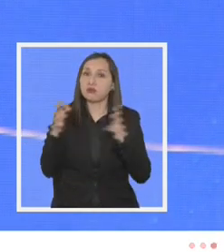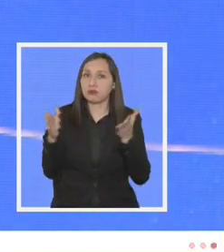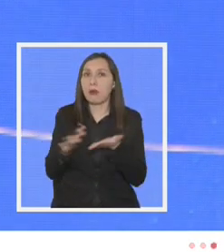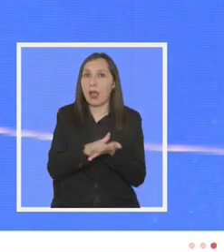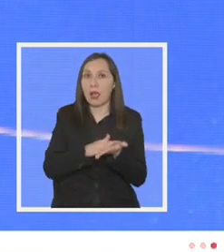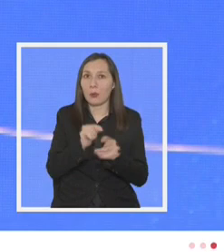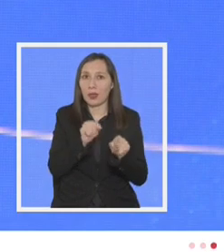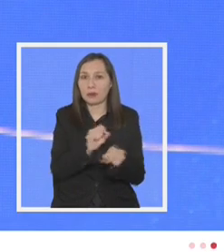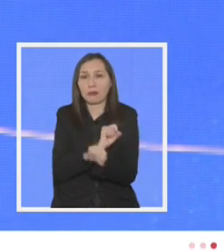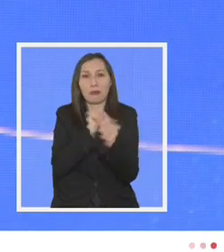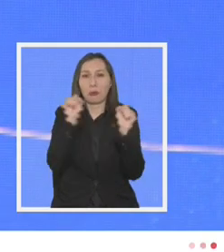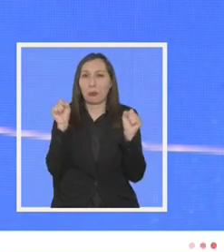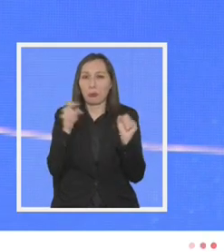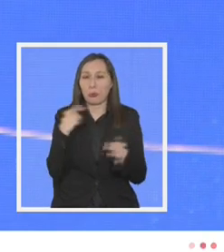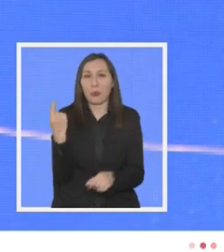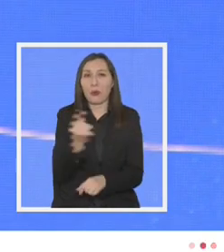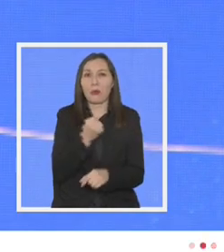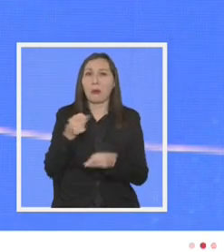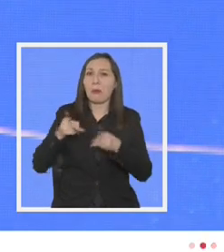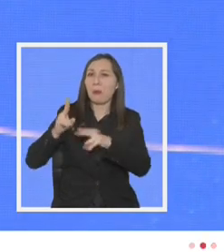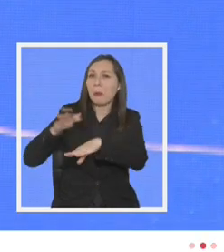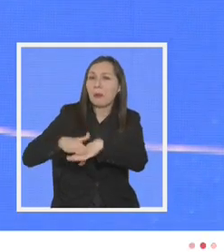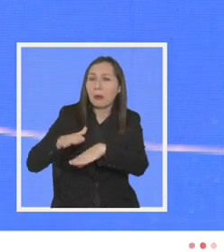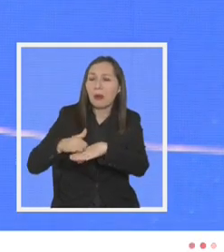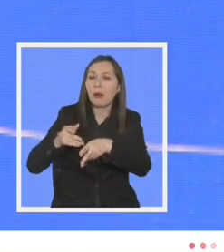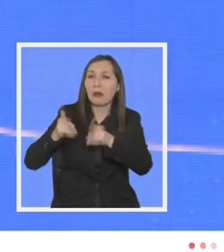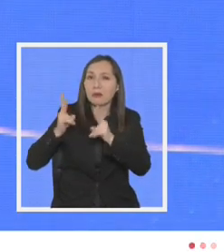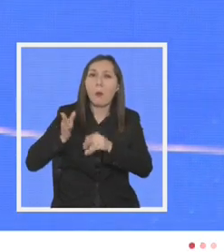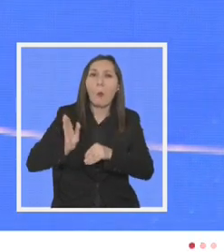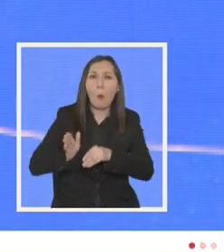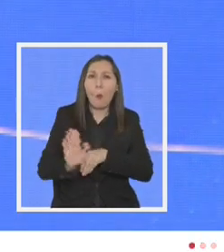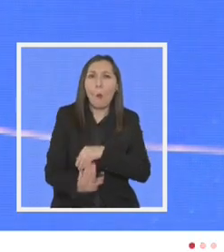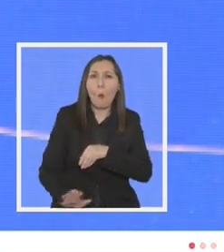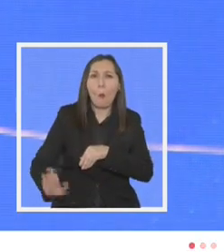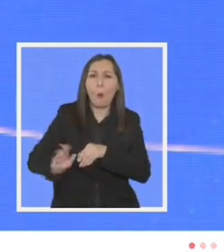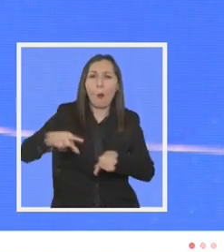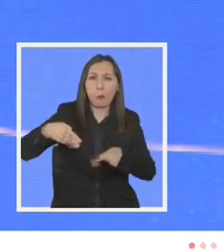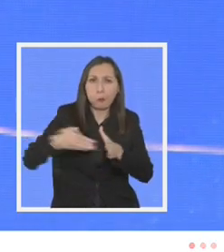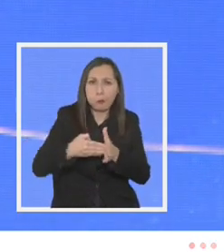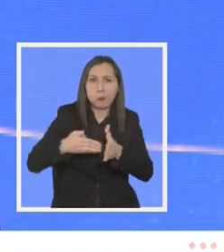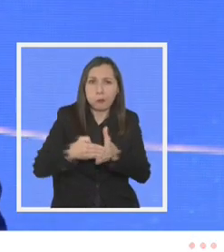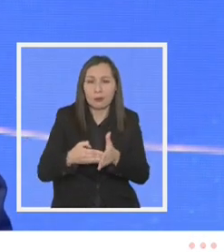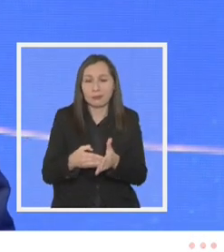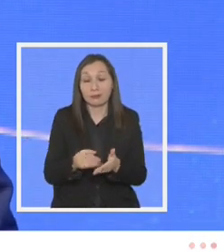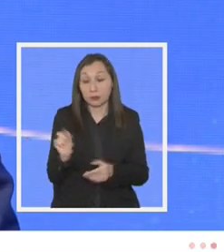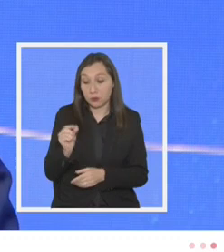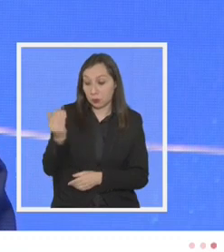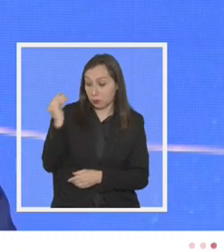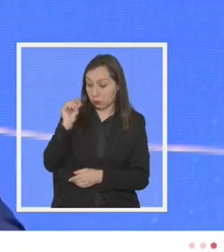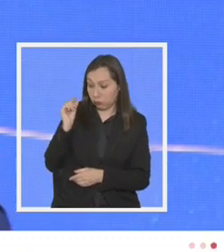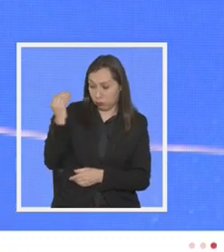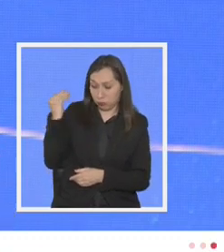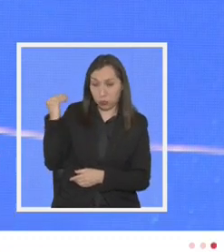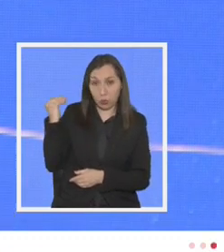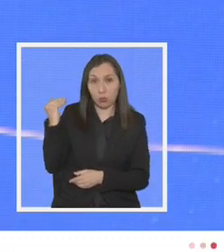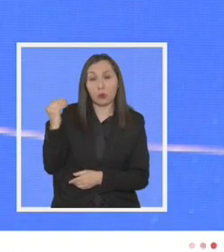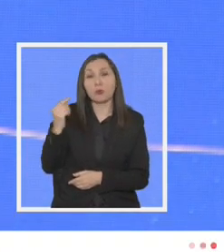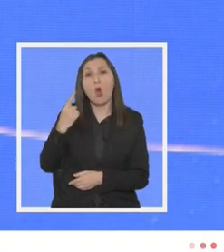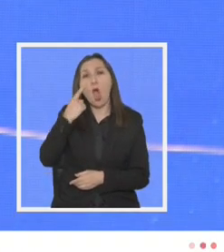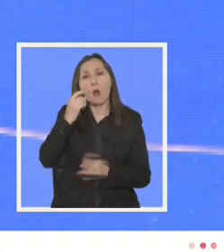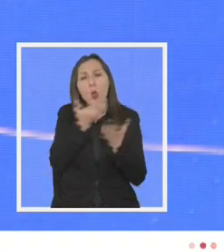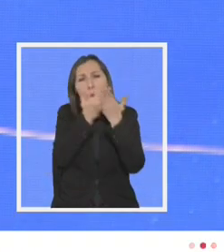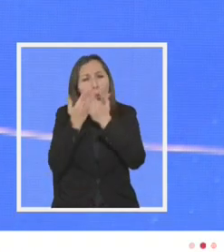que no nos podemos permitir seguir manteniendo esa traba hace poco un